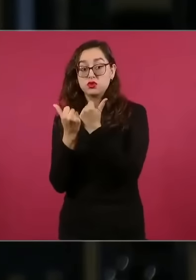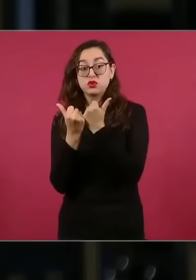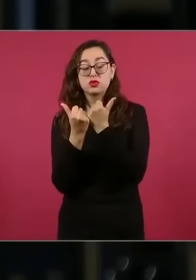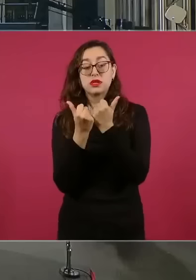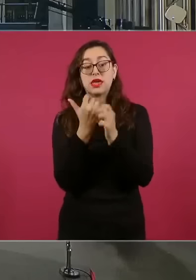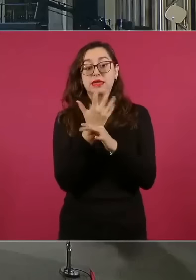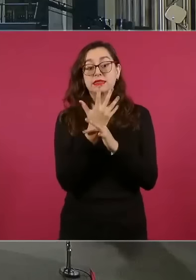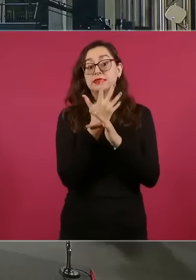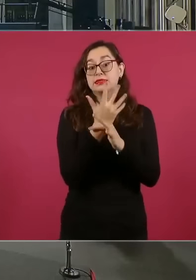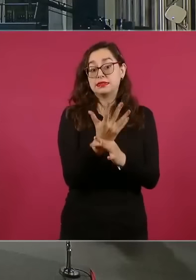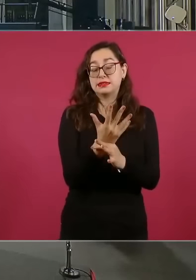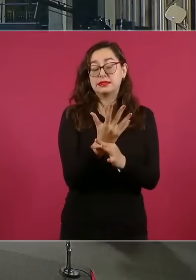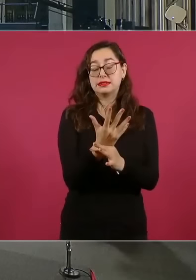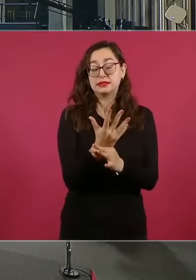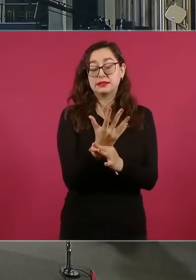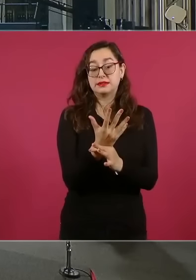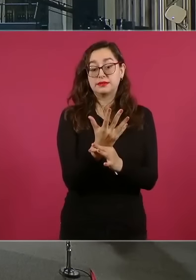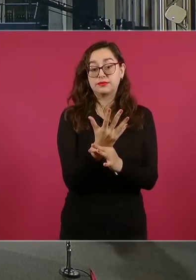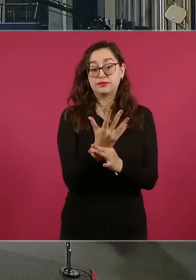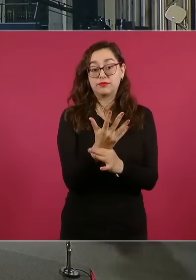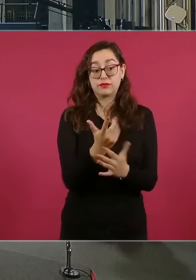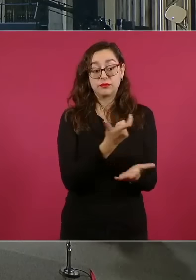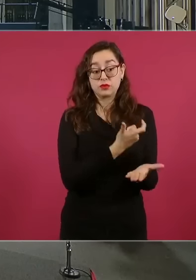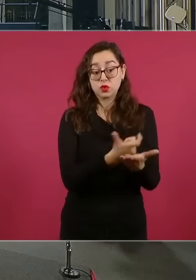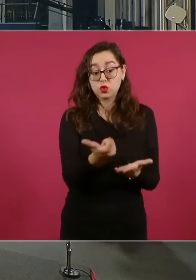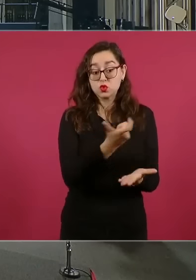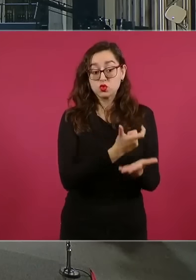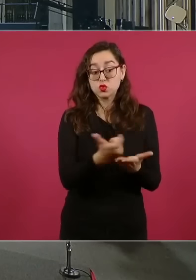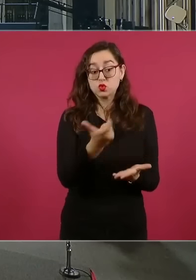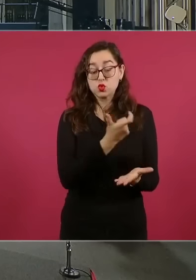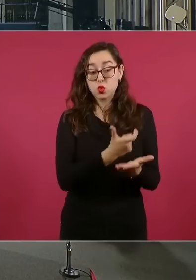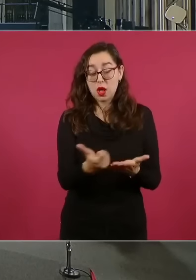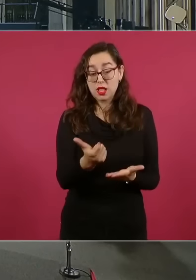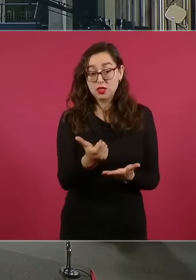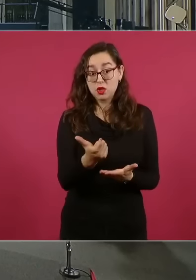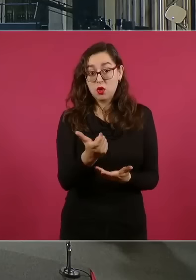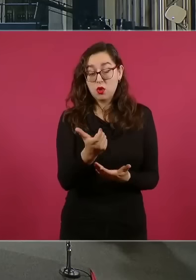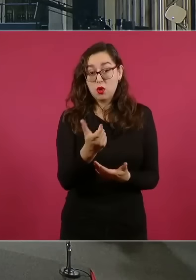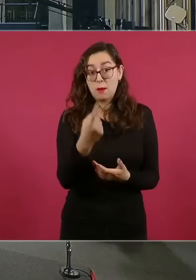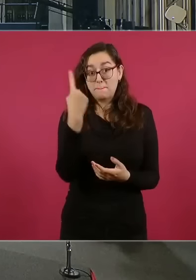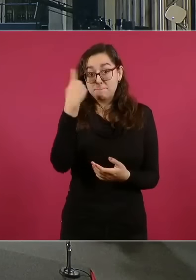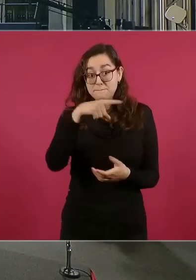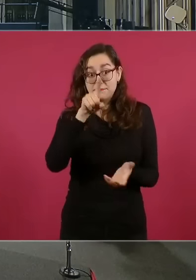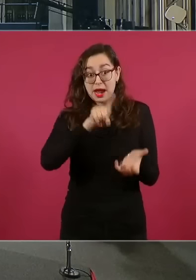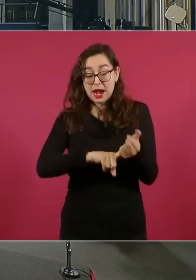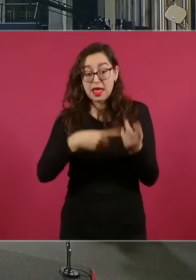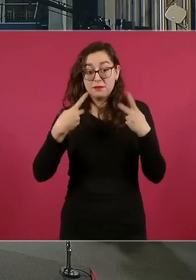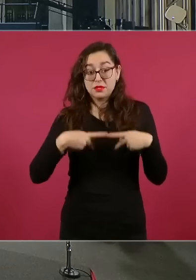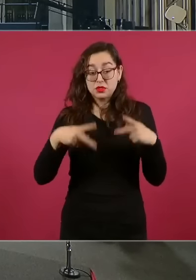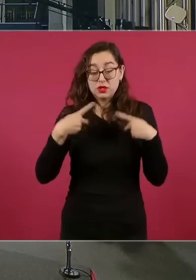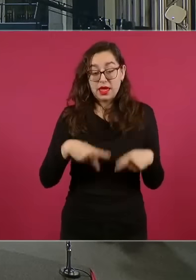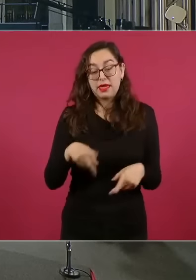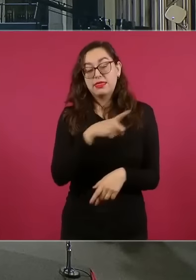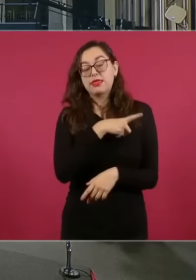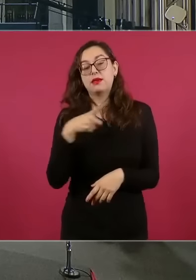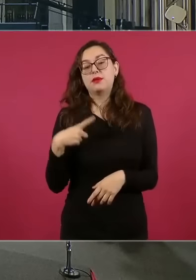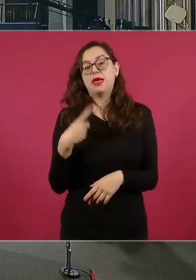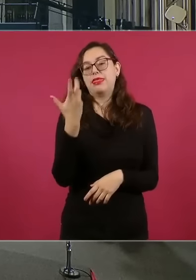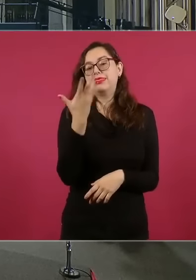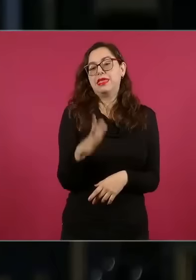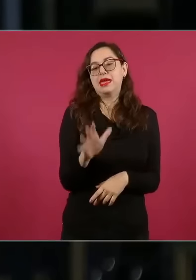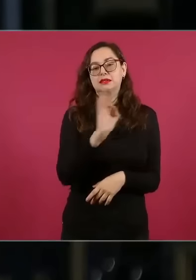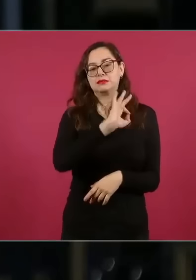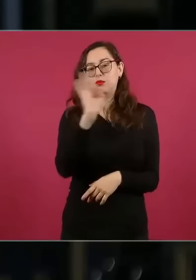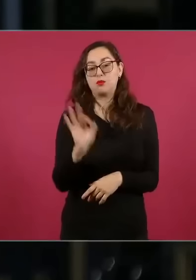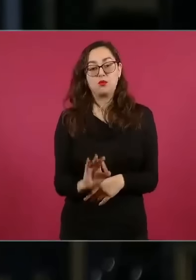que no más del 10% de sus ingresos vaya a sueldos y esto es básicamente porque se supone que son